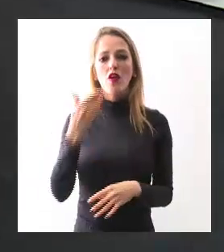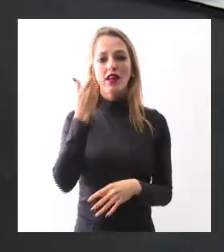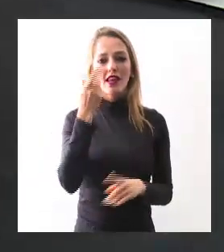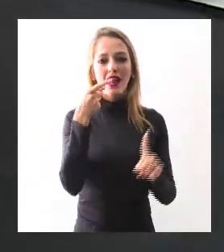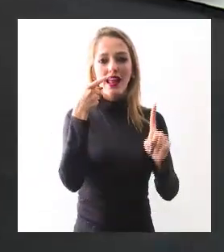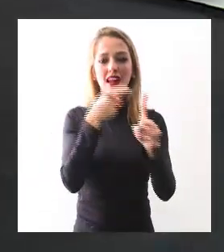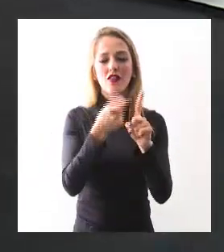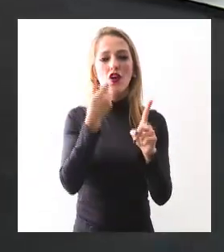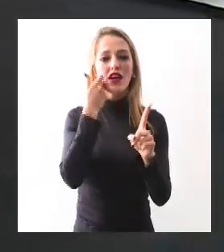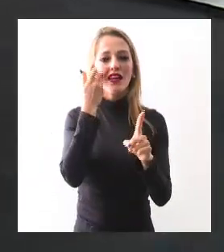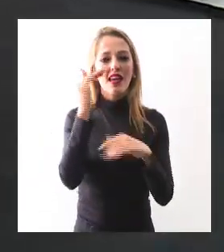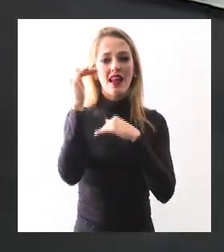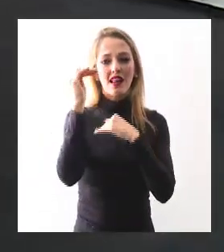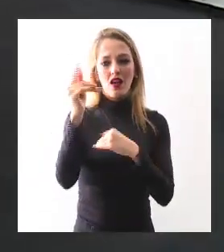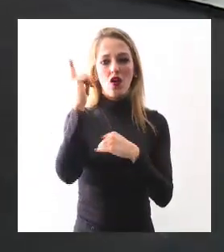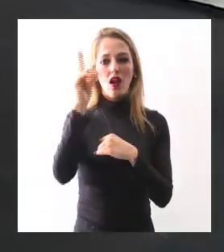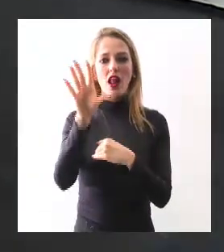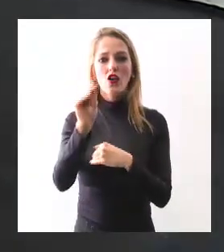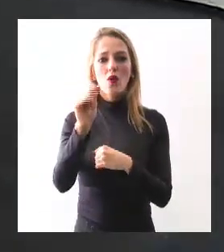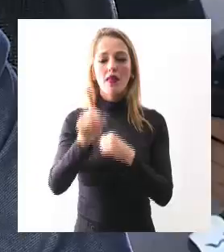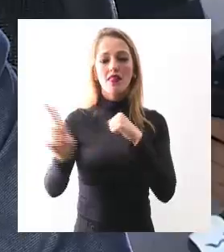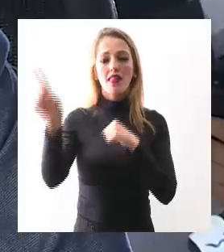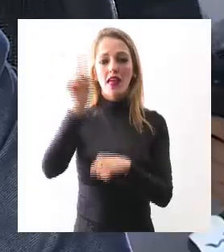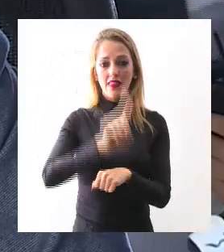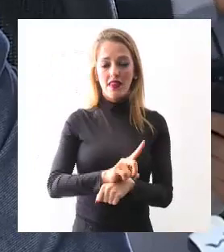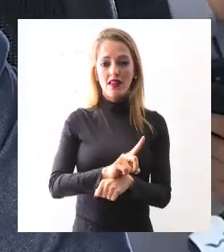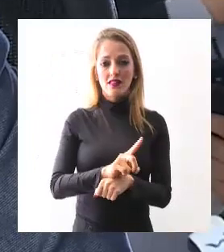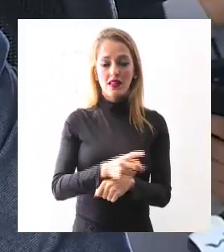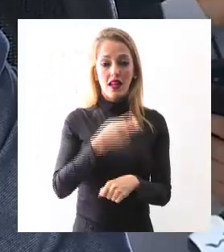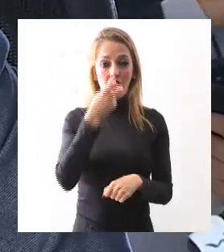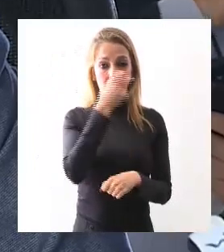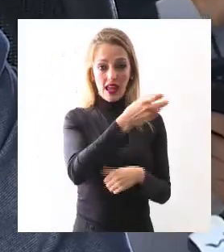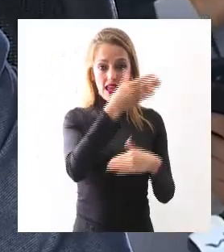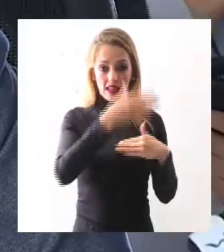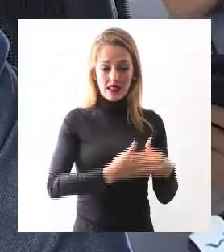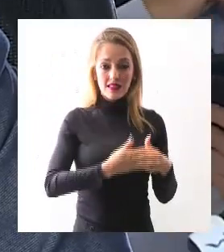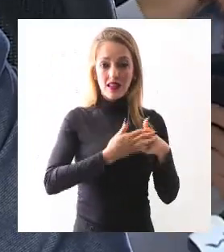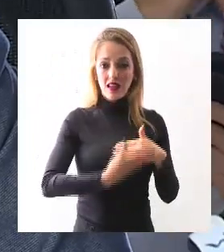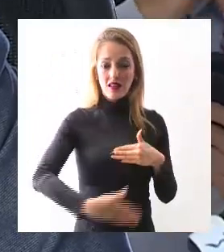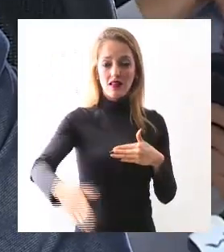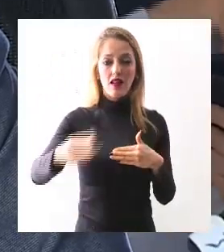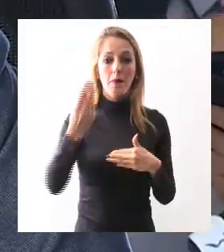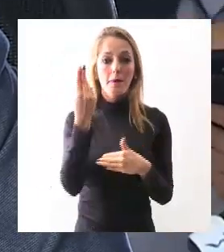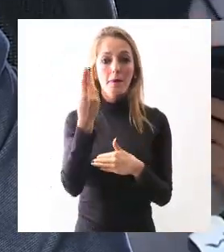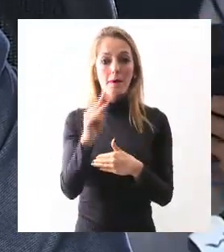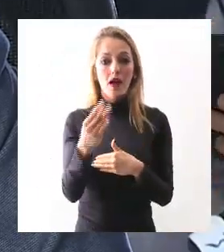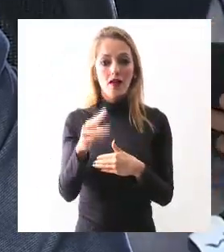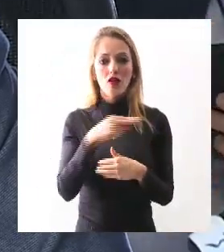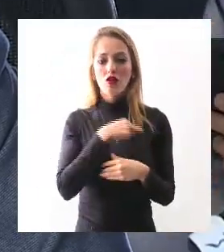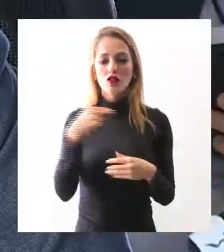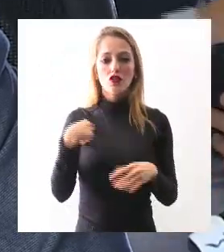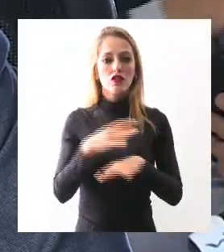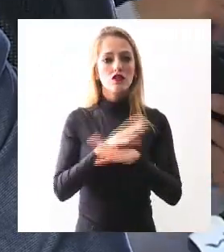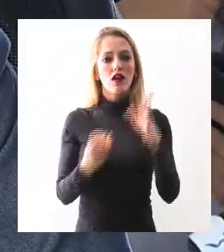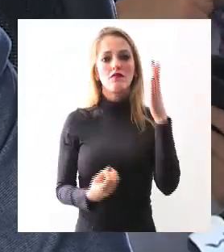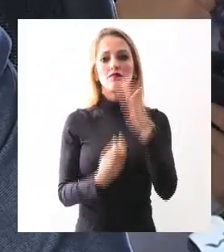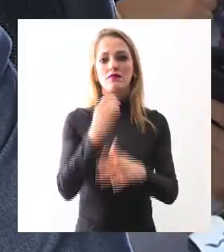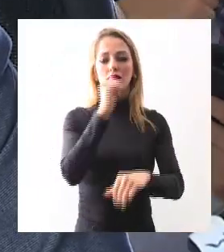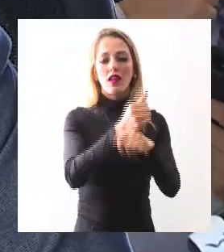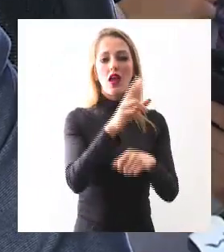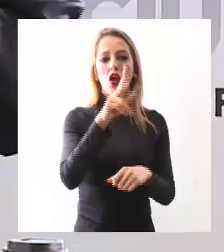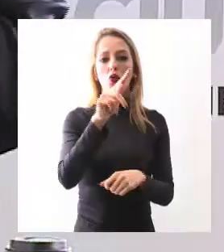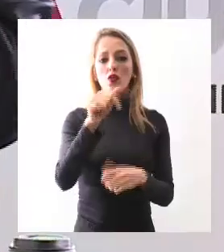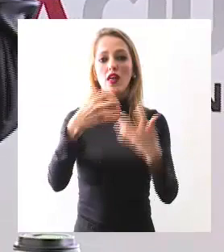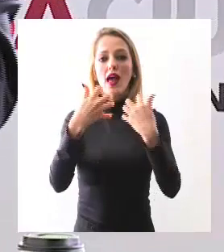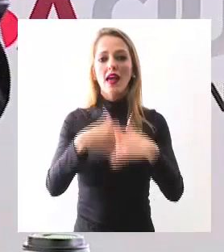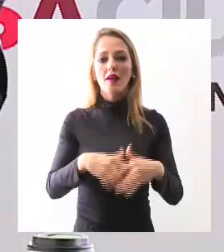90 días para la primera ruta empresa. A partir de ese momento fue el mayo cuando logramos emitir la primera ruta empresa. Una ruta